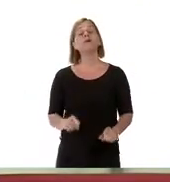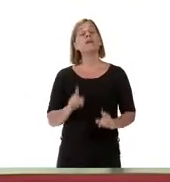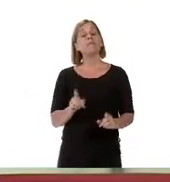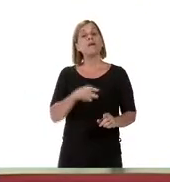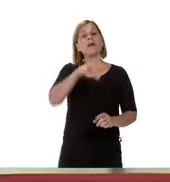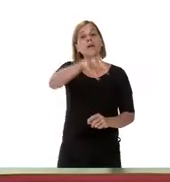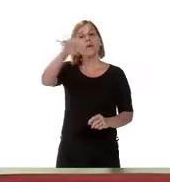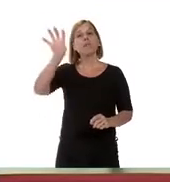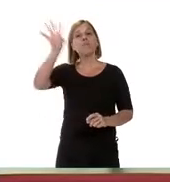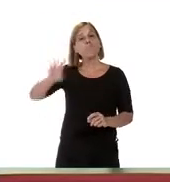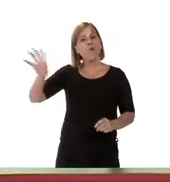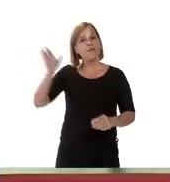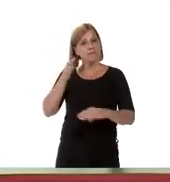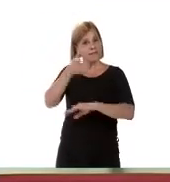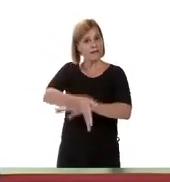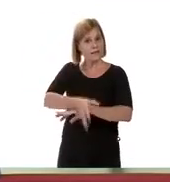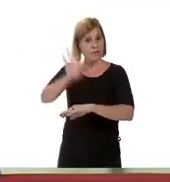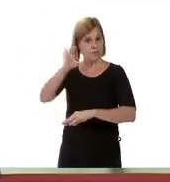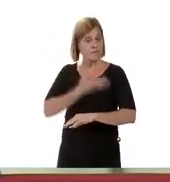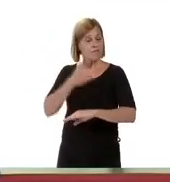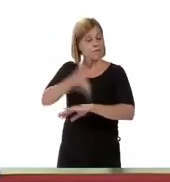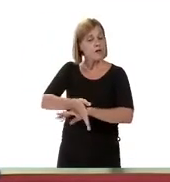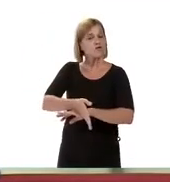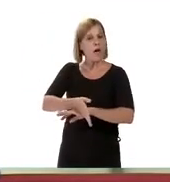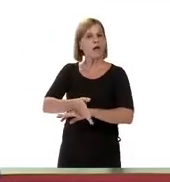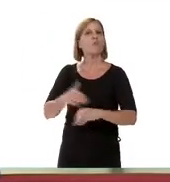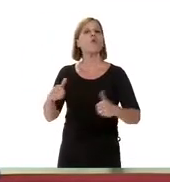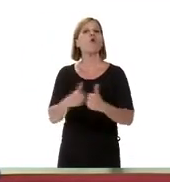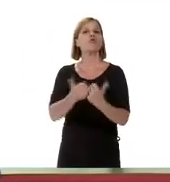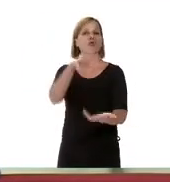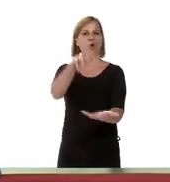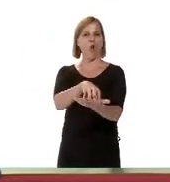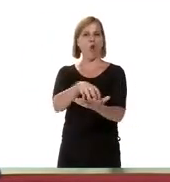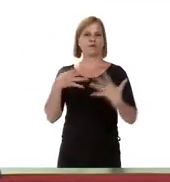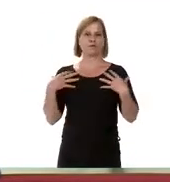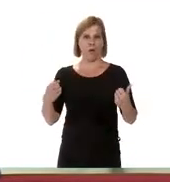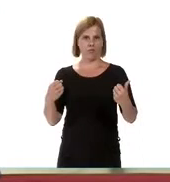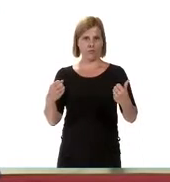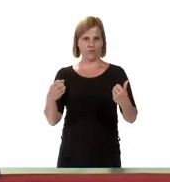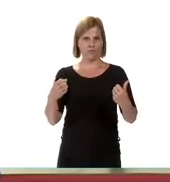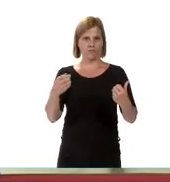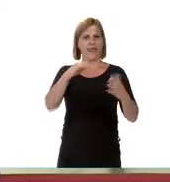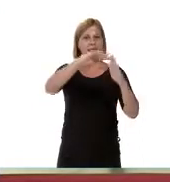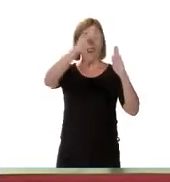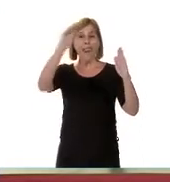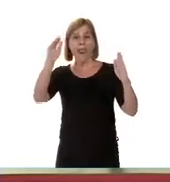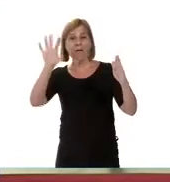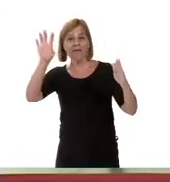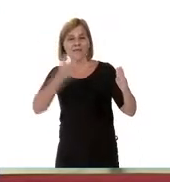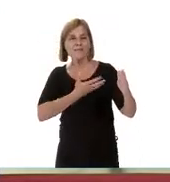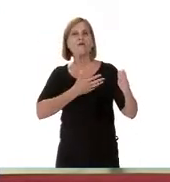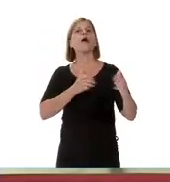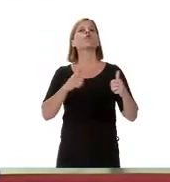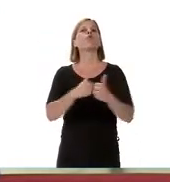de la provincia en sus distintos límites provinciales donde ya se ha comenzado un